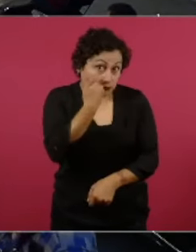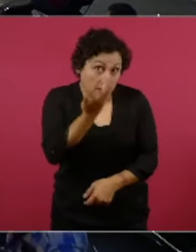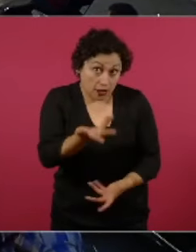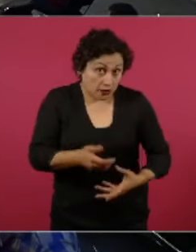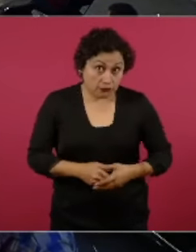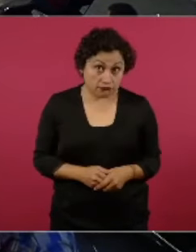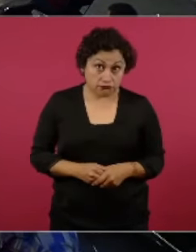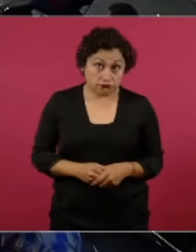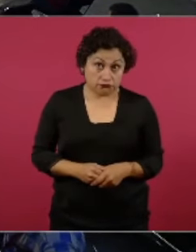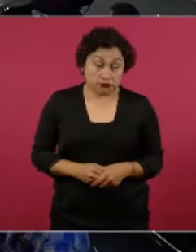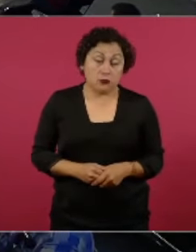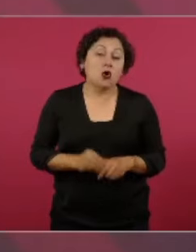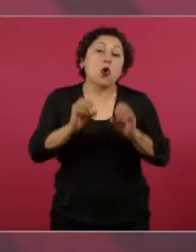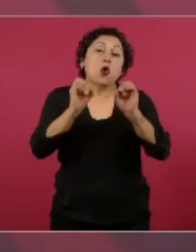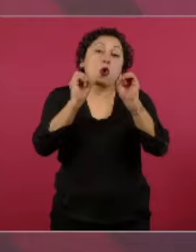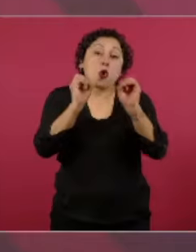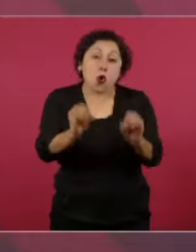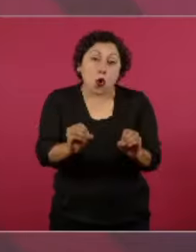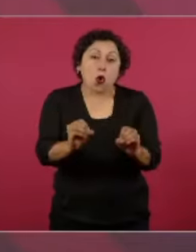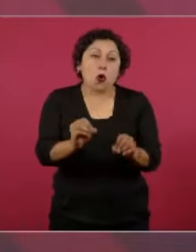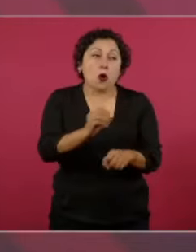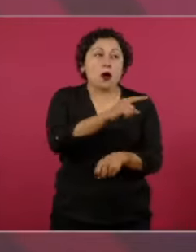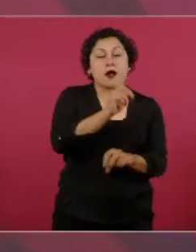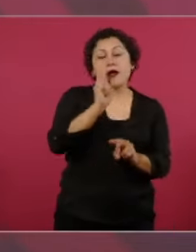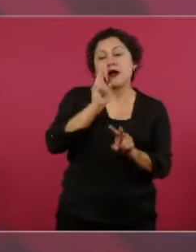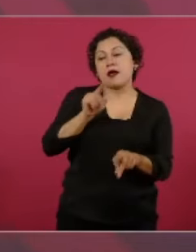debilitado.